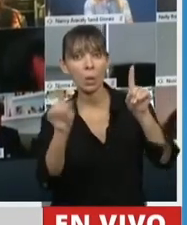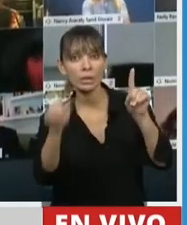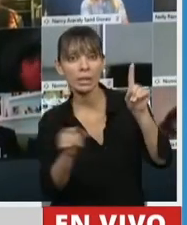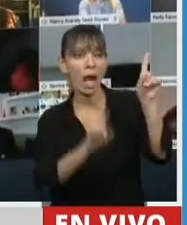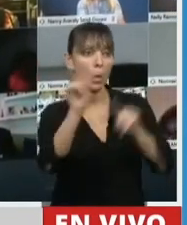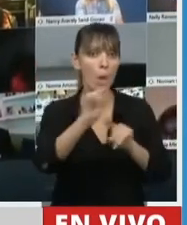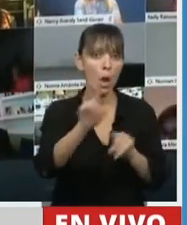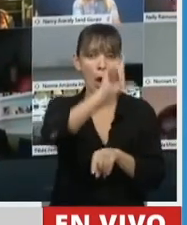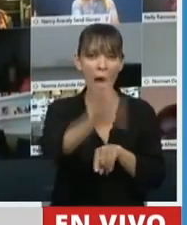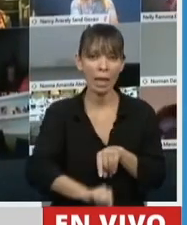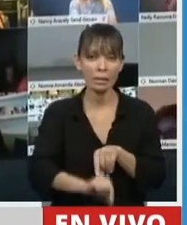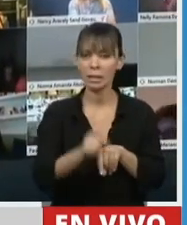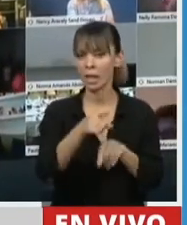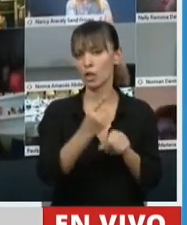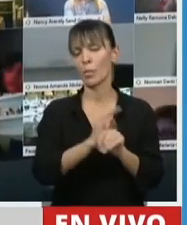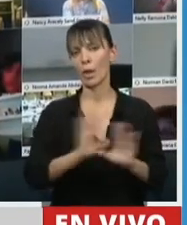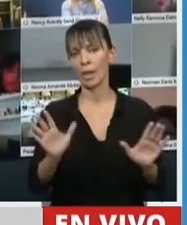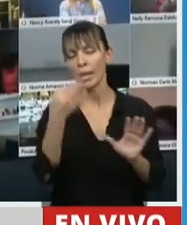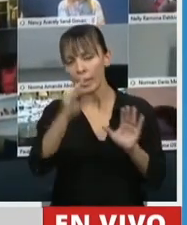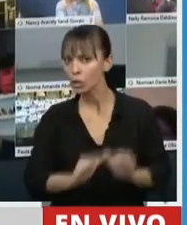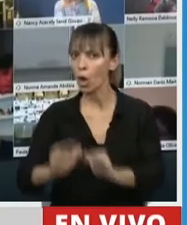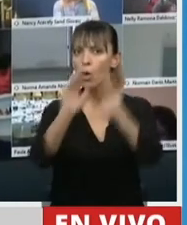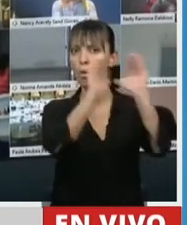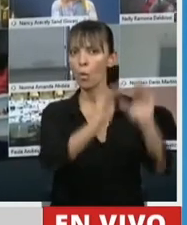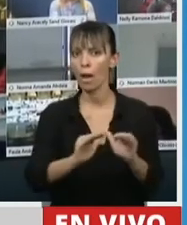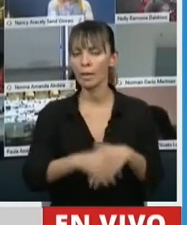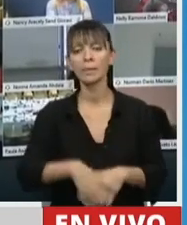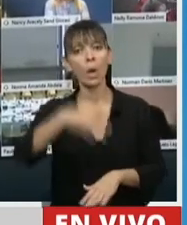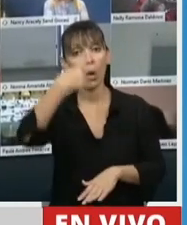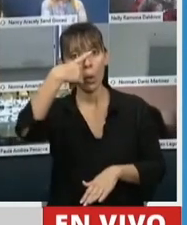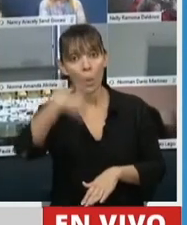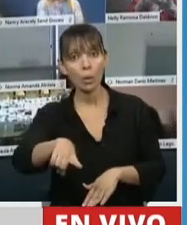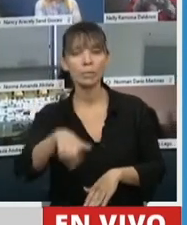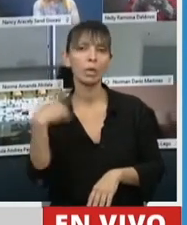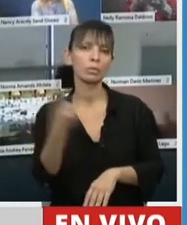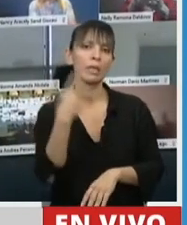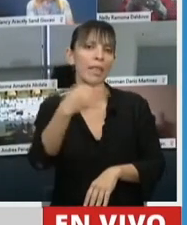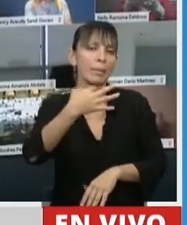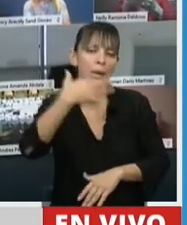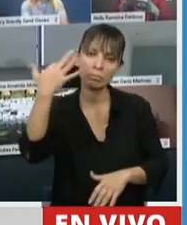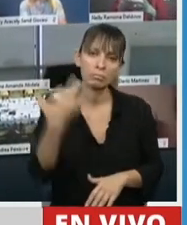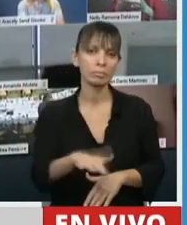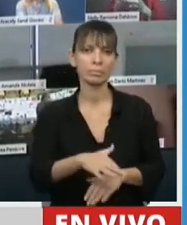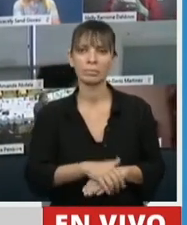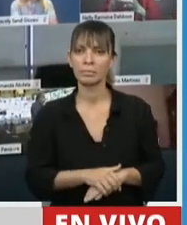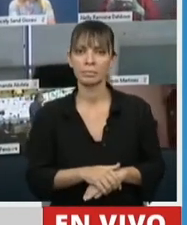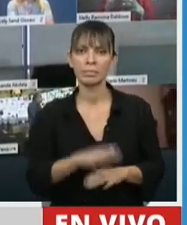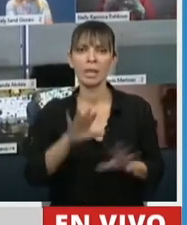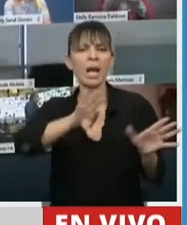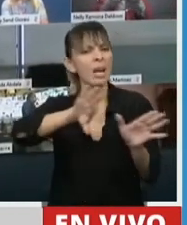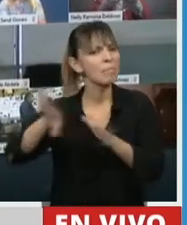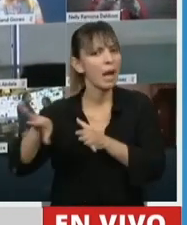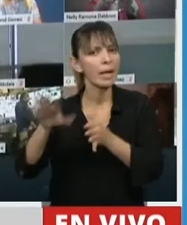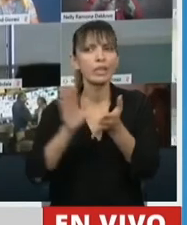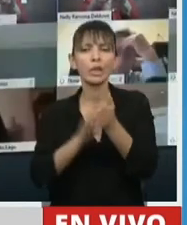país. Y por último, señor Presidente, para terminar, tenemos que entender que independientemente de los problemas